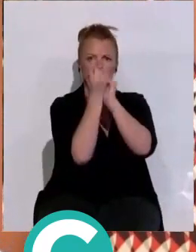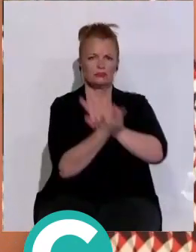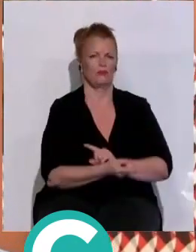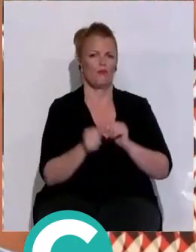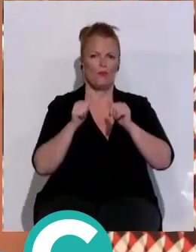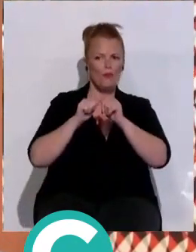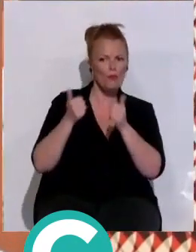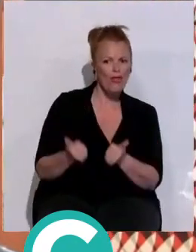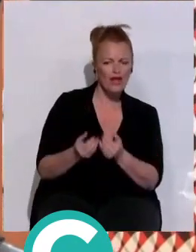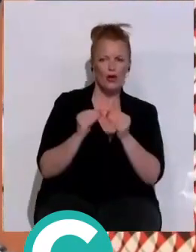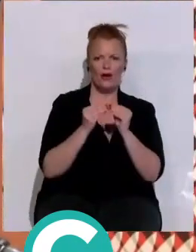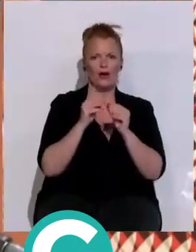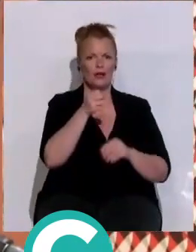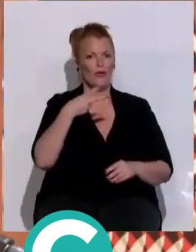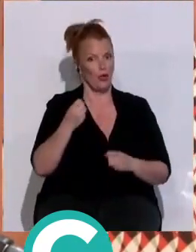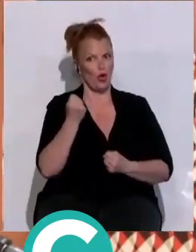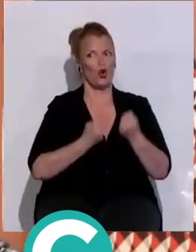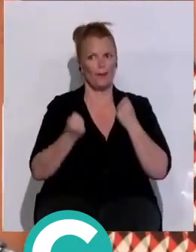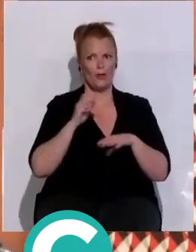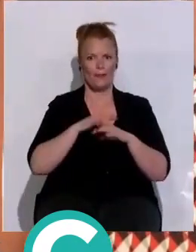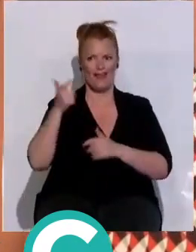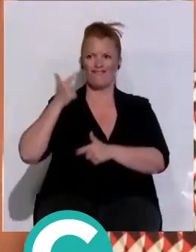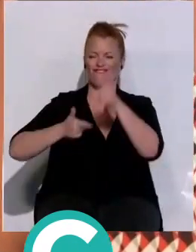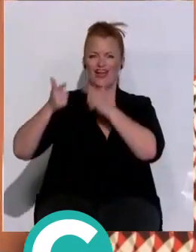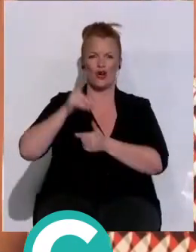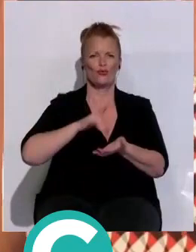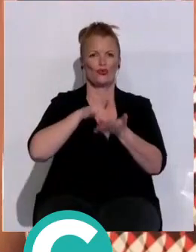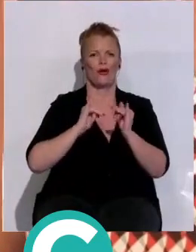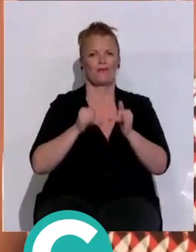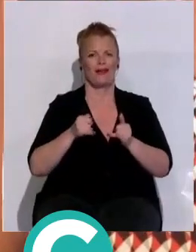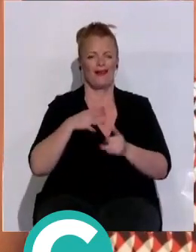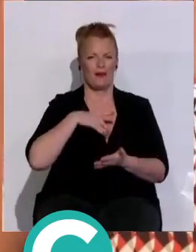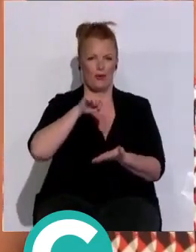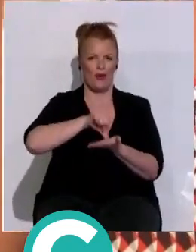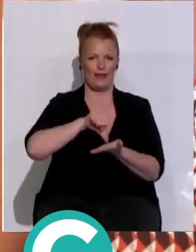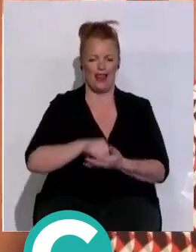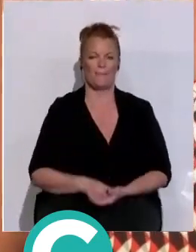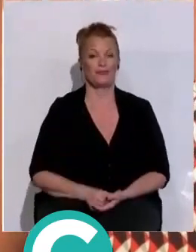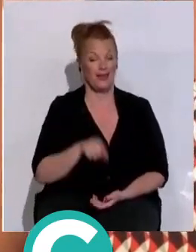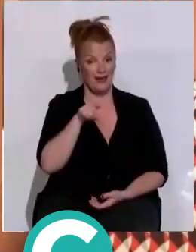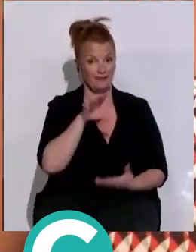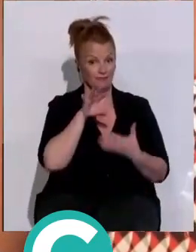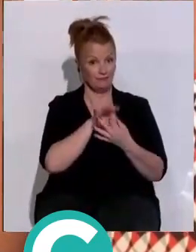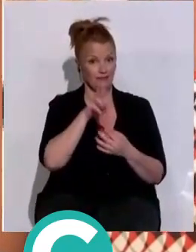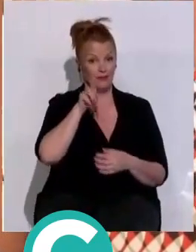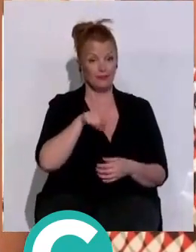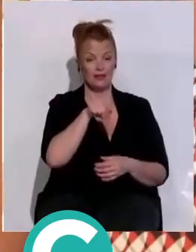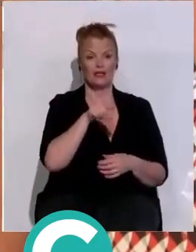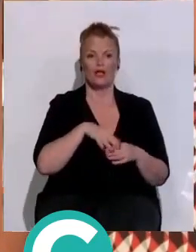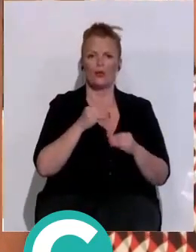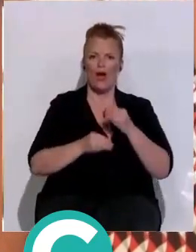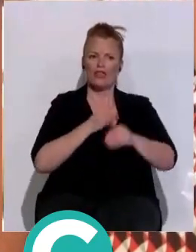un reconocimiento, porque es un sello que hay a nivel europeo, te permite un reconocimiento para que te manden las agencias